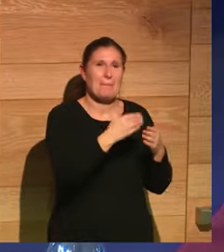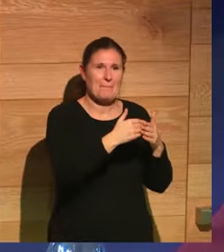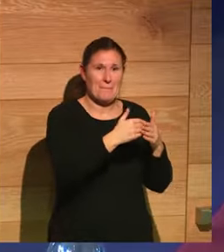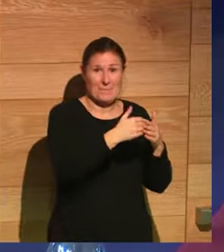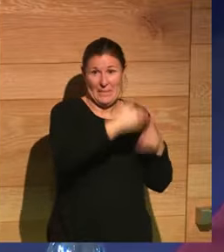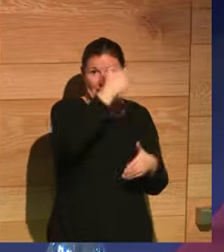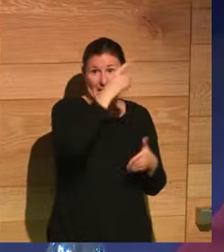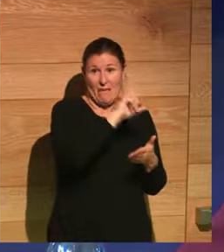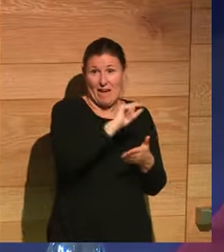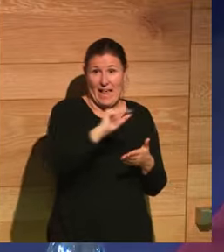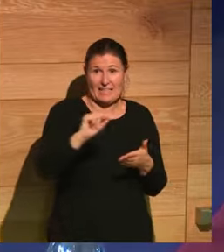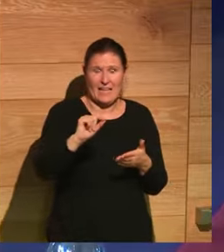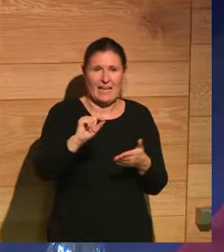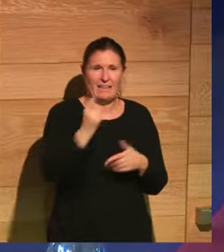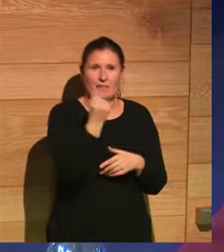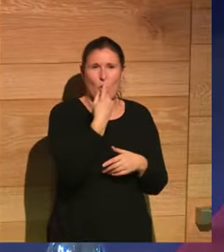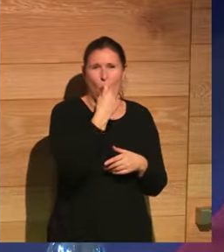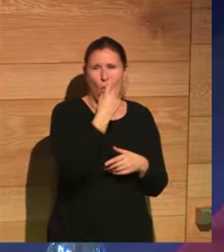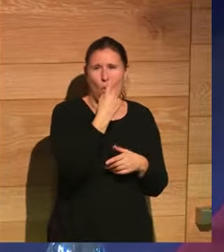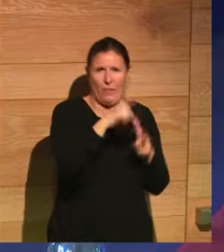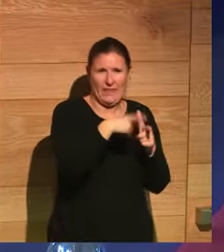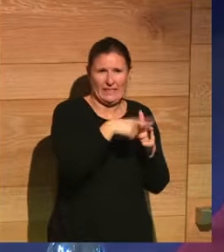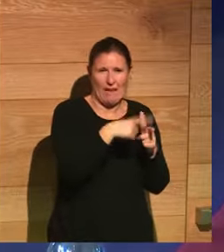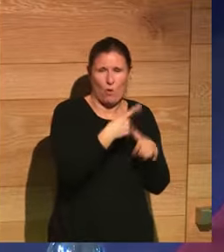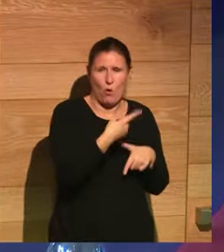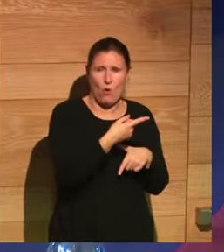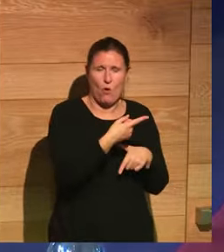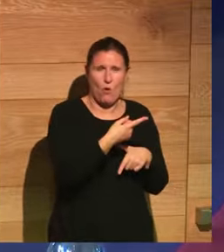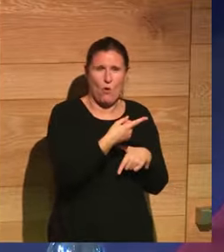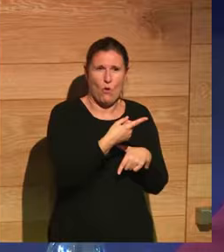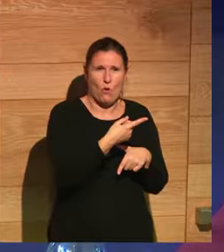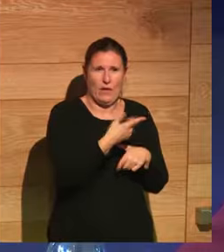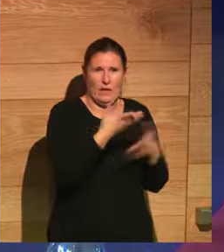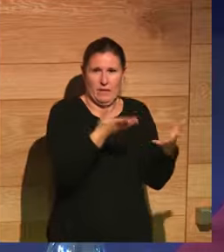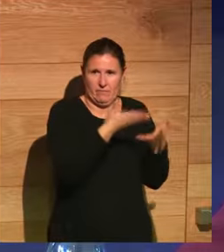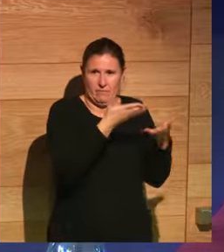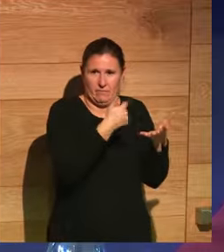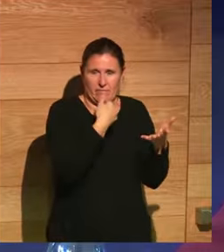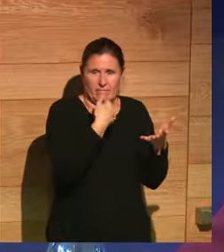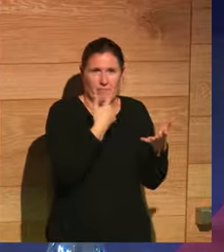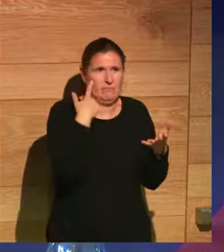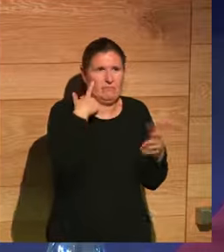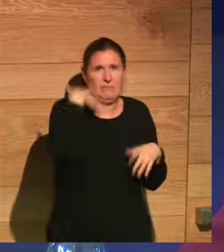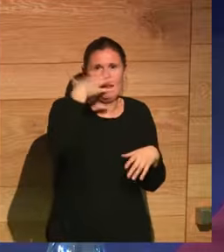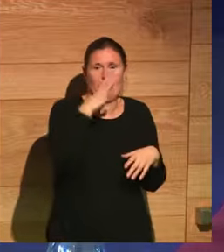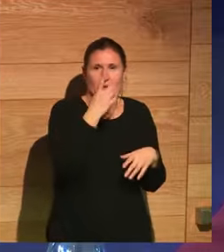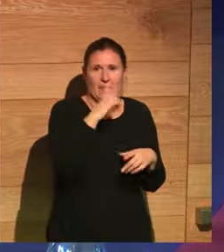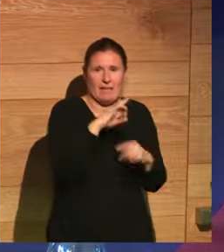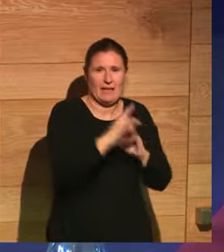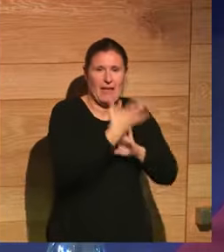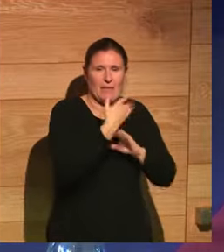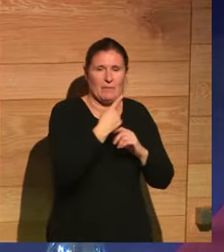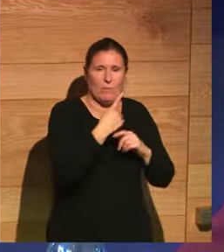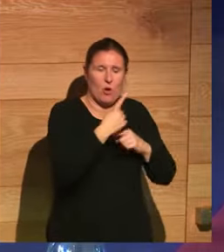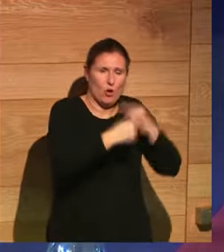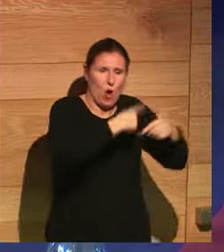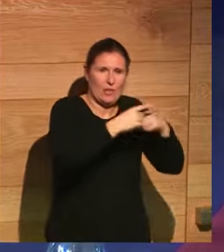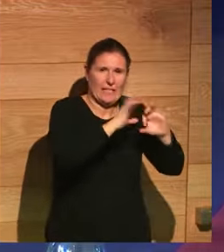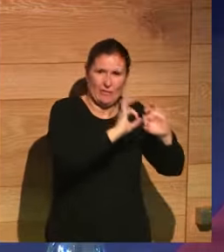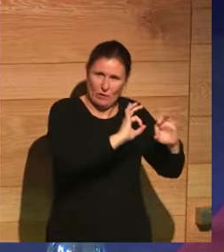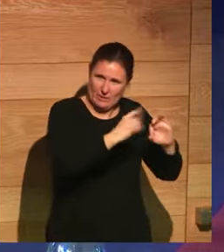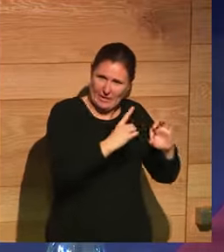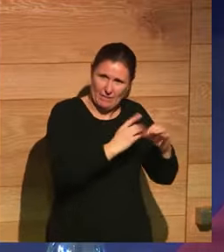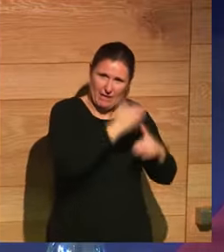Peníquel, la prensa muy barata que costaba un centavo era la cosa que estaba más en boga porque se habían creado las rotativas de vapor.